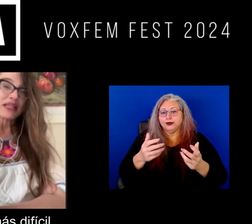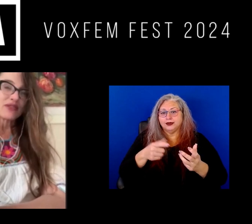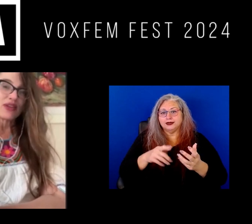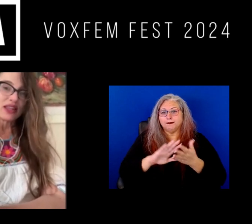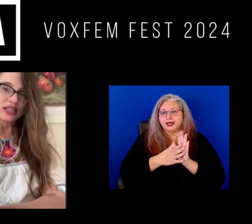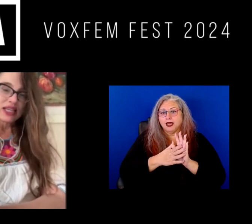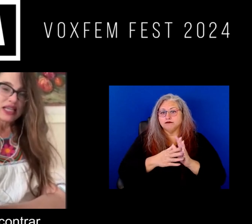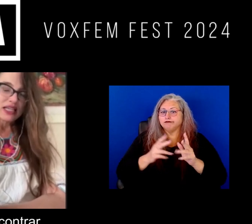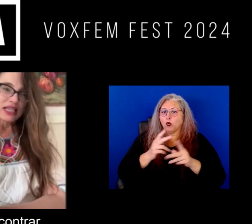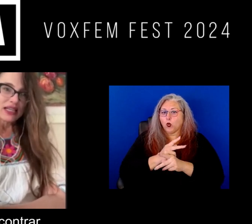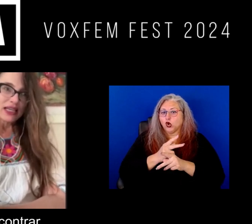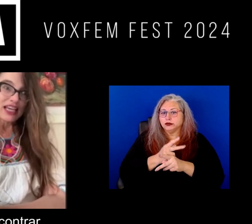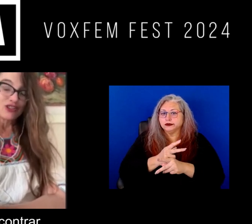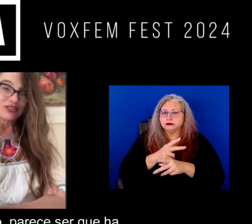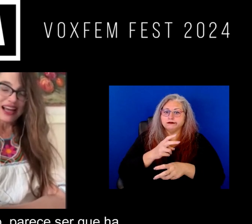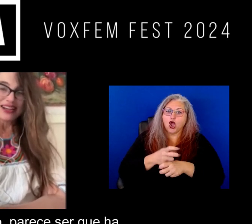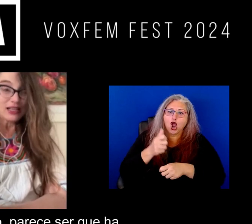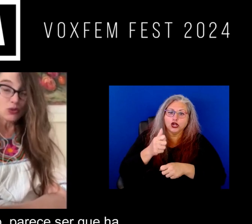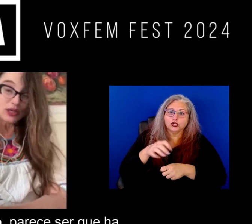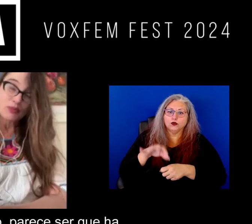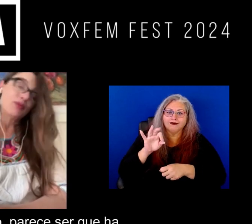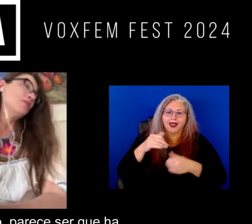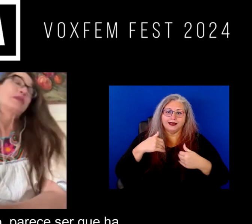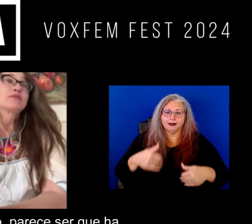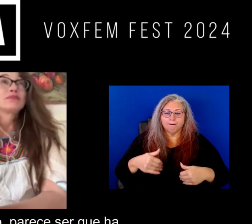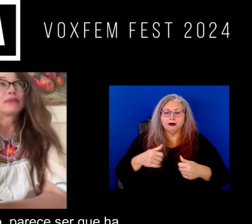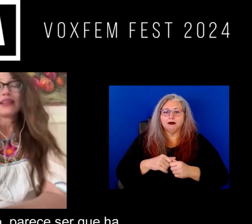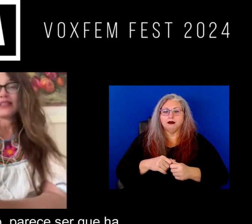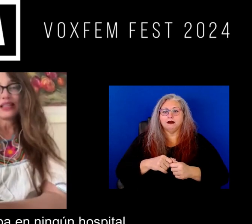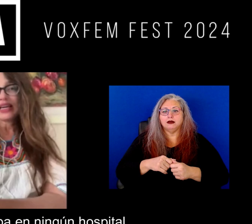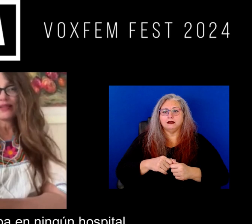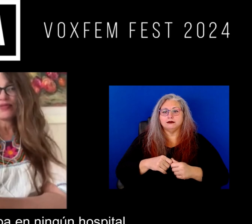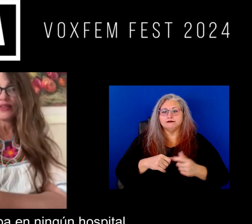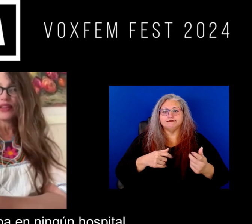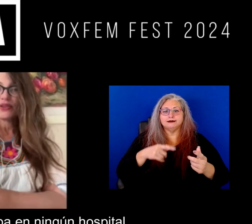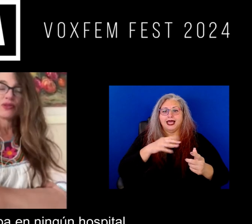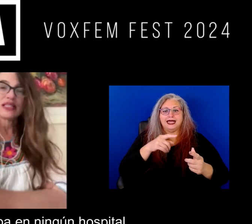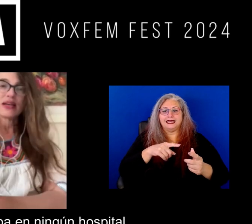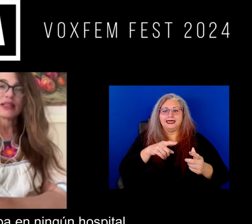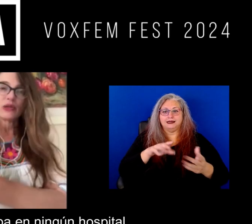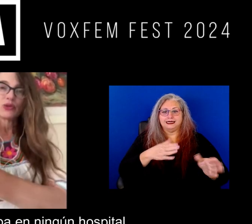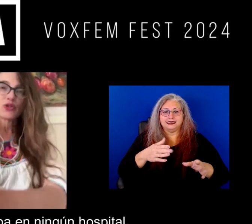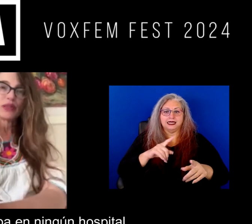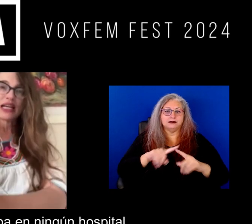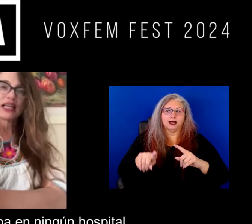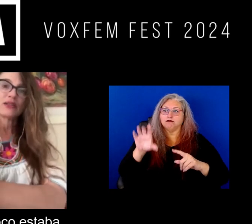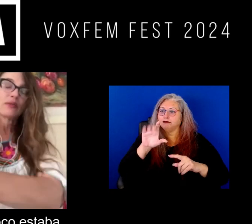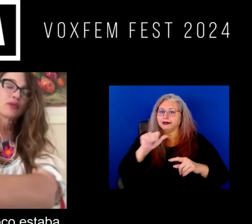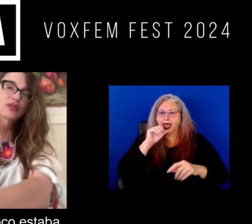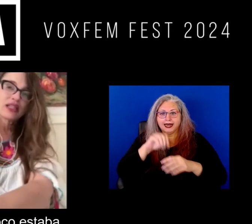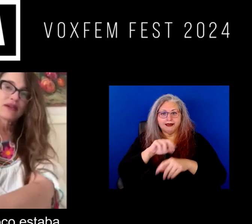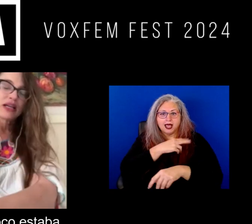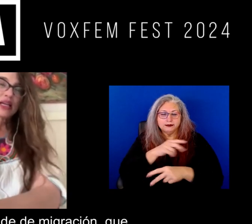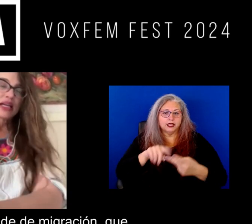es ya más difícil encontrar el cuerpo bueno parece ser que ha fallecido no estaba en ningún hospital